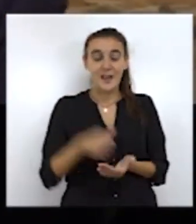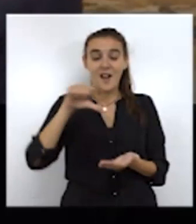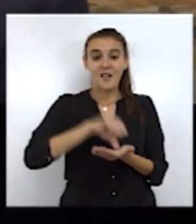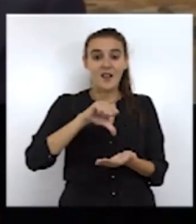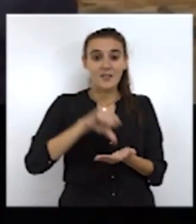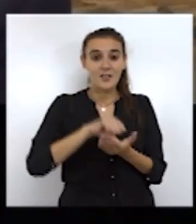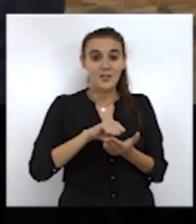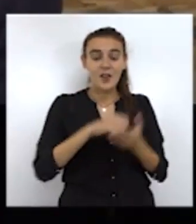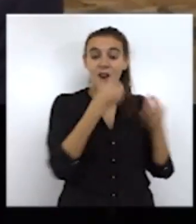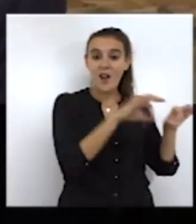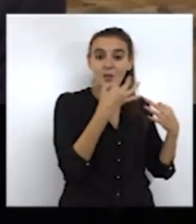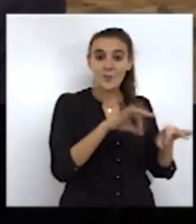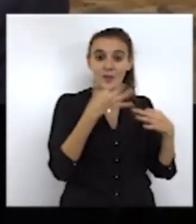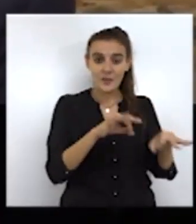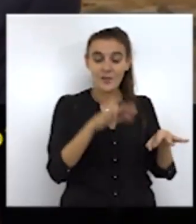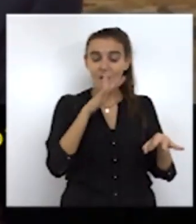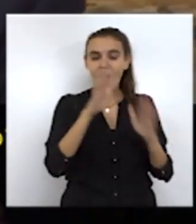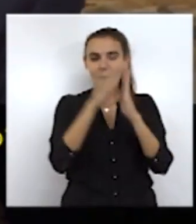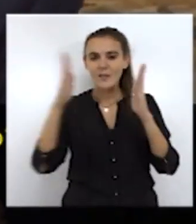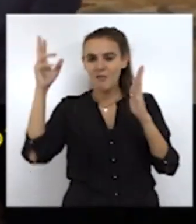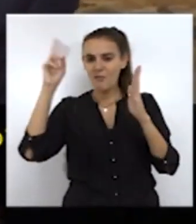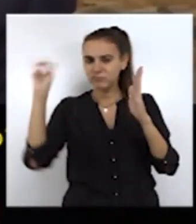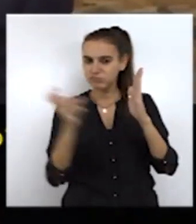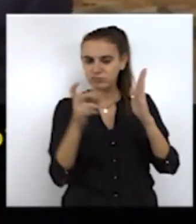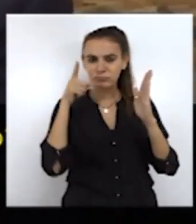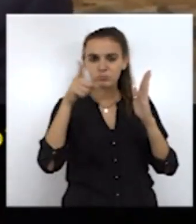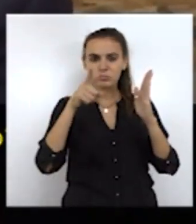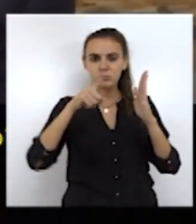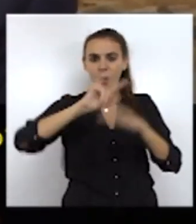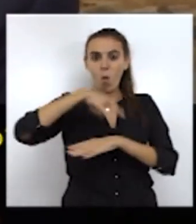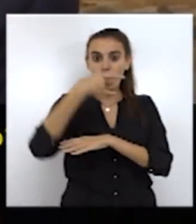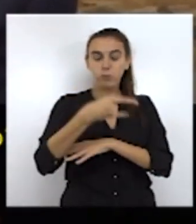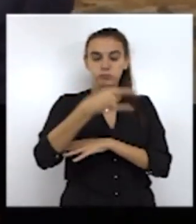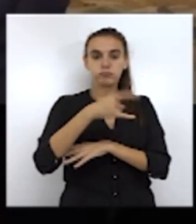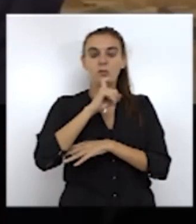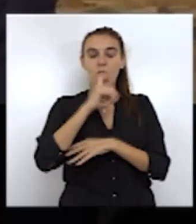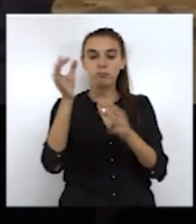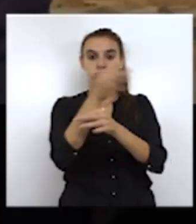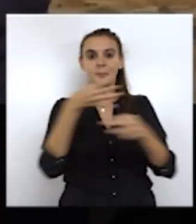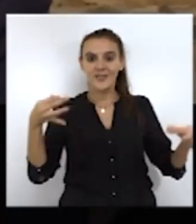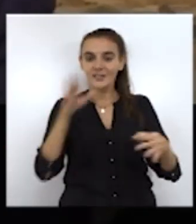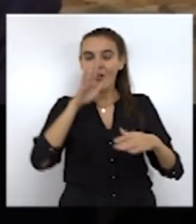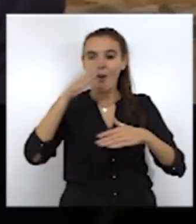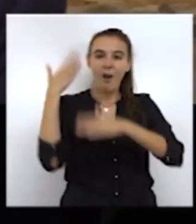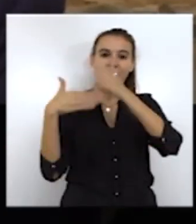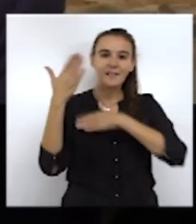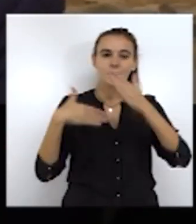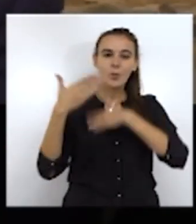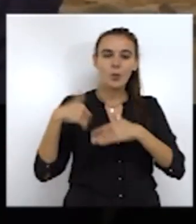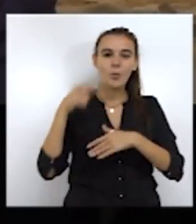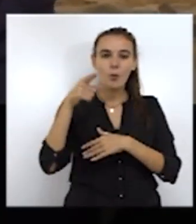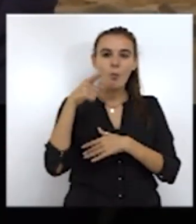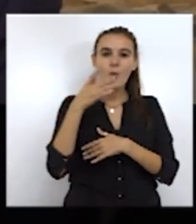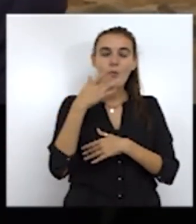bibliotecaria, tanto la convencional como la actividad cultural biblioteca, se ha multiplicado de una forma exponencial. Hemos pasado a tener